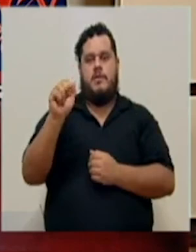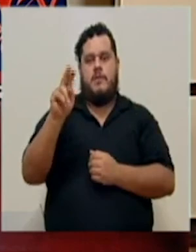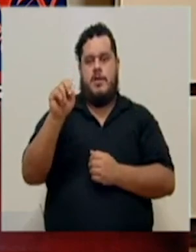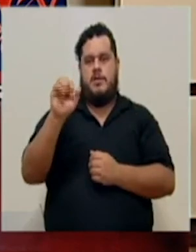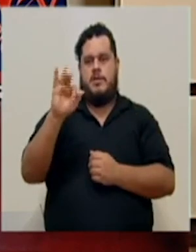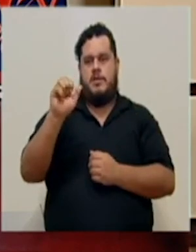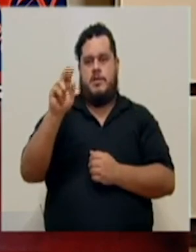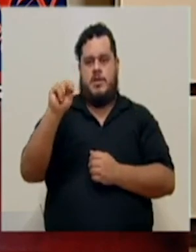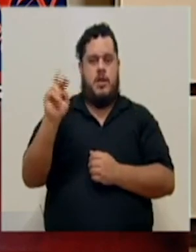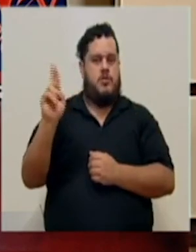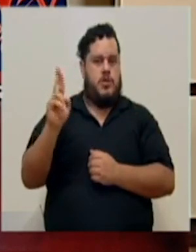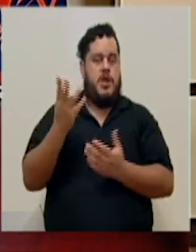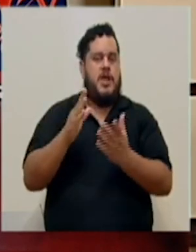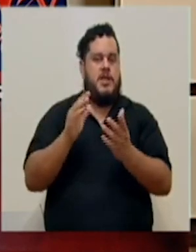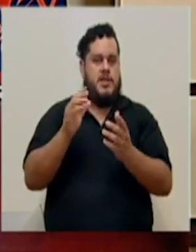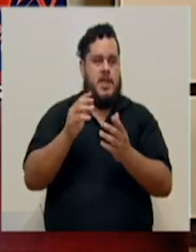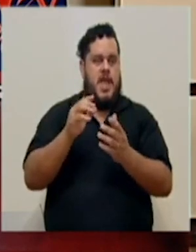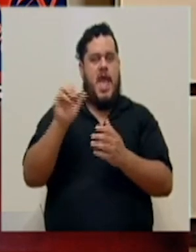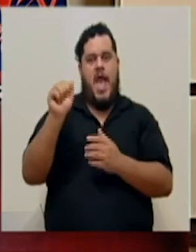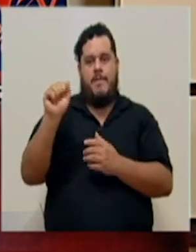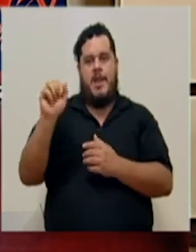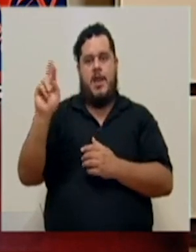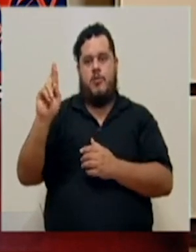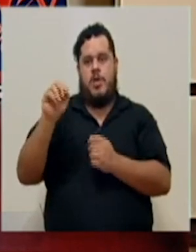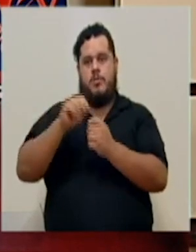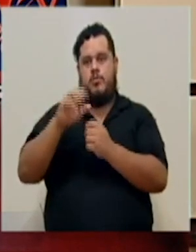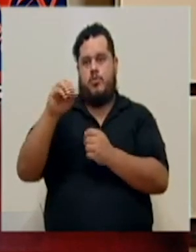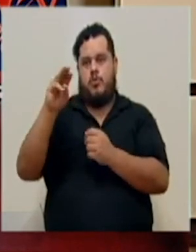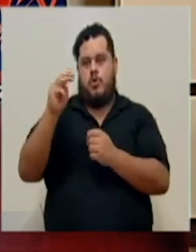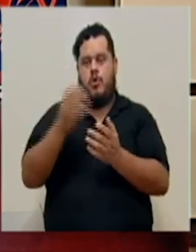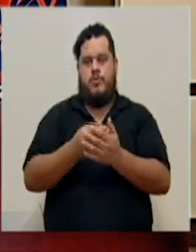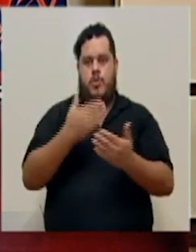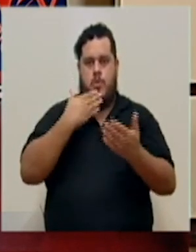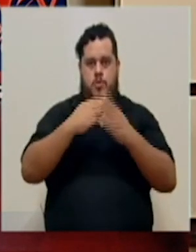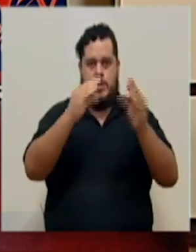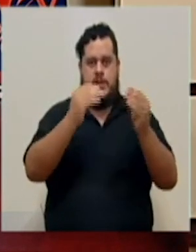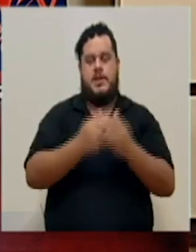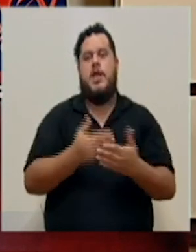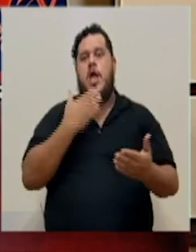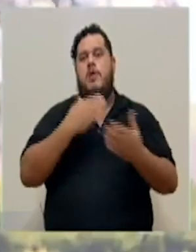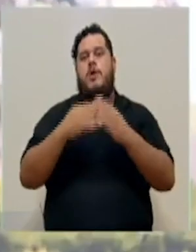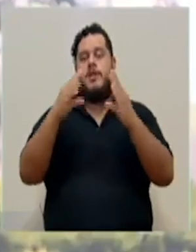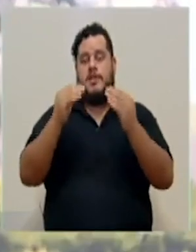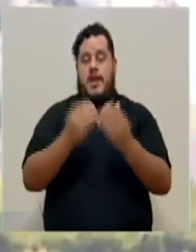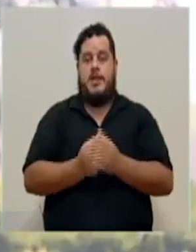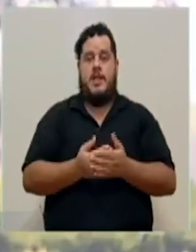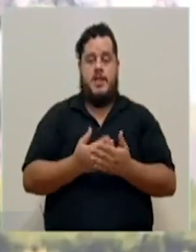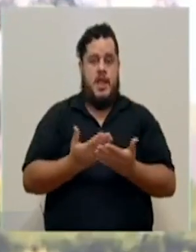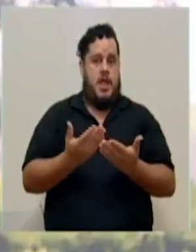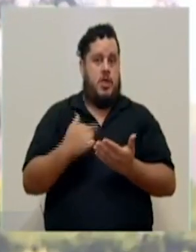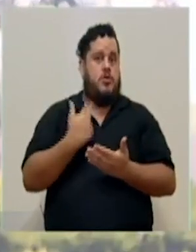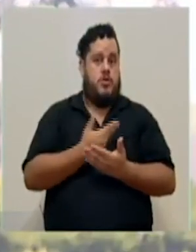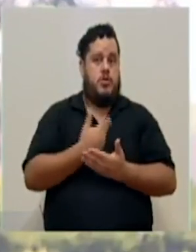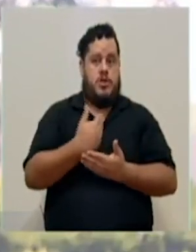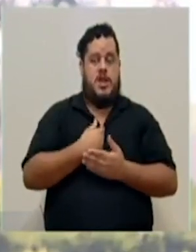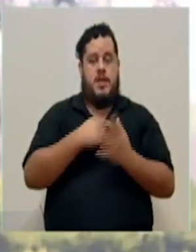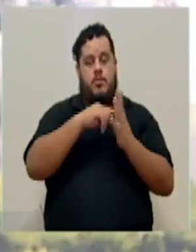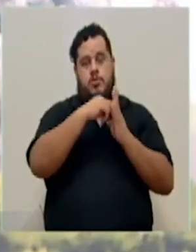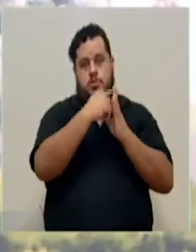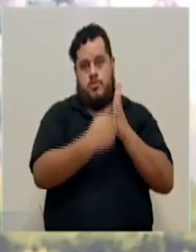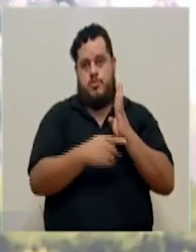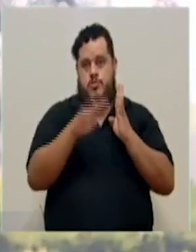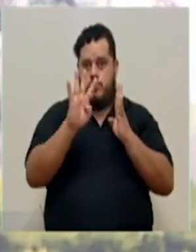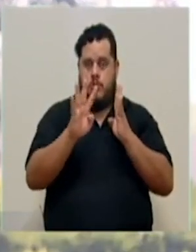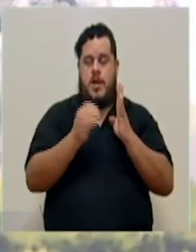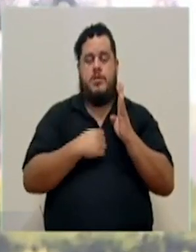ameliarrueda.com. Muy buenas tardes, Sebastián. Buenas tardes, señor Ministro. Nosotros tenemos cuatro consultas.